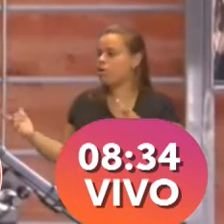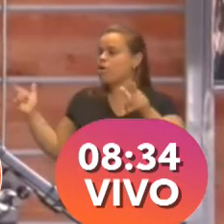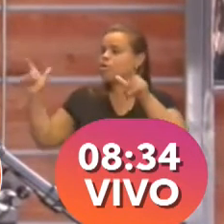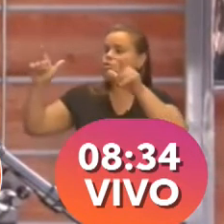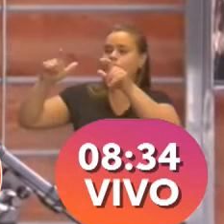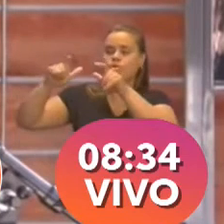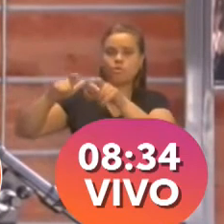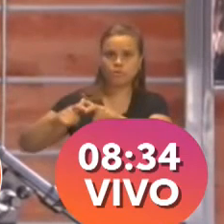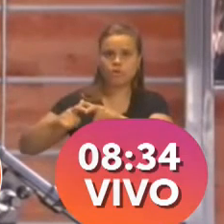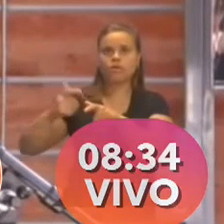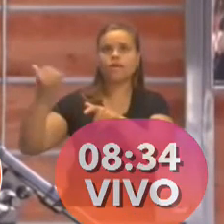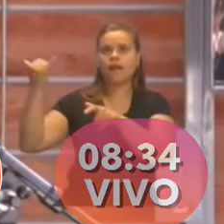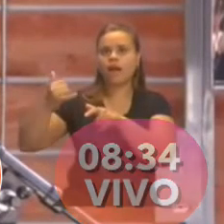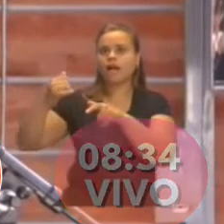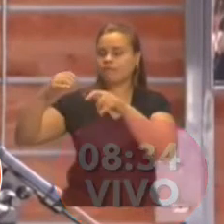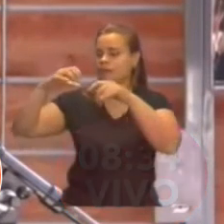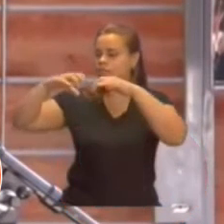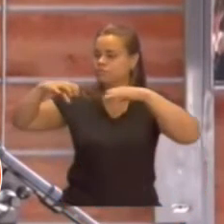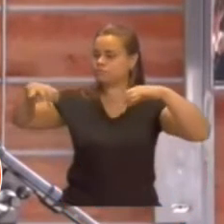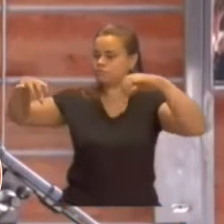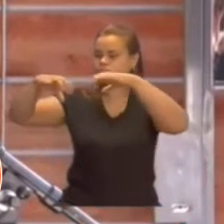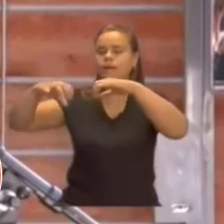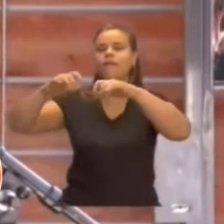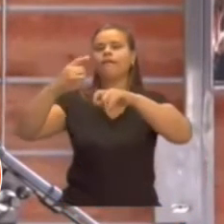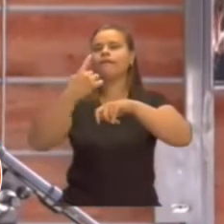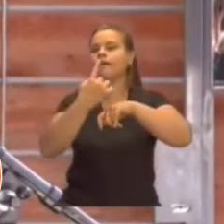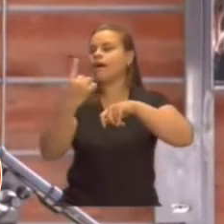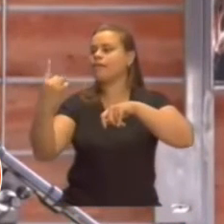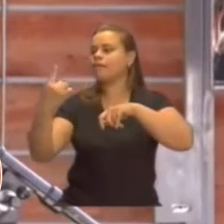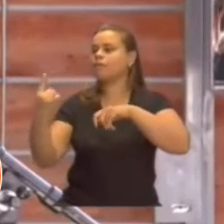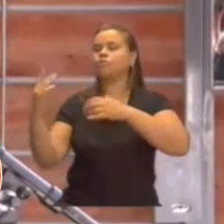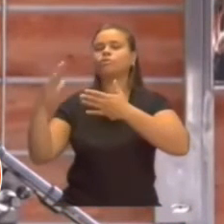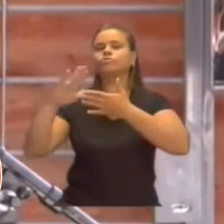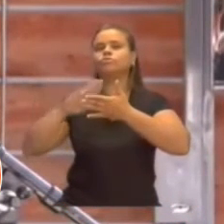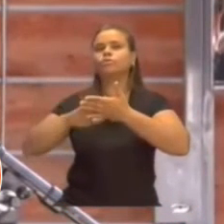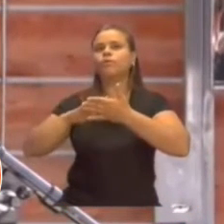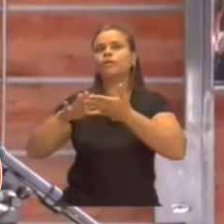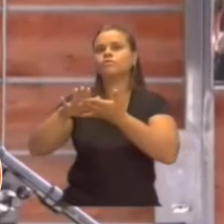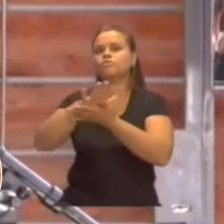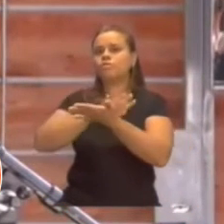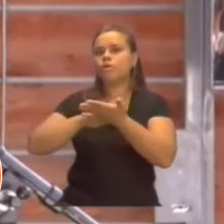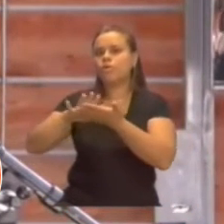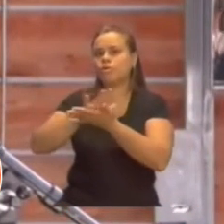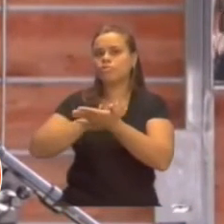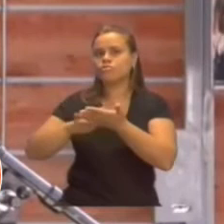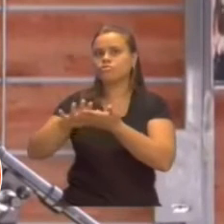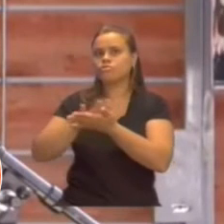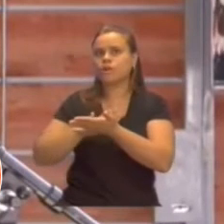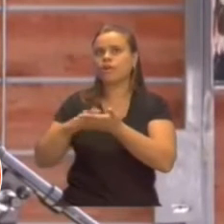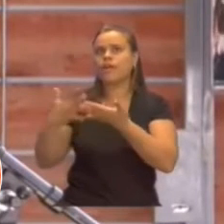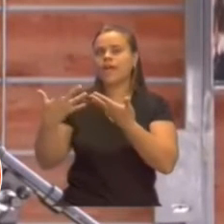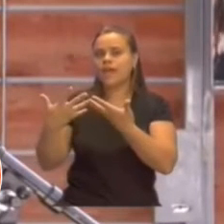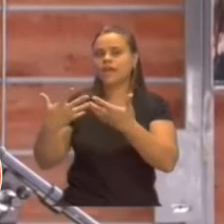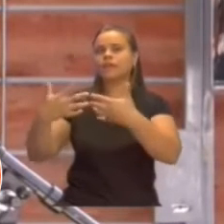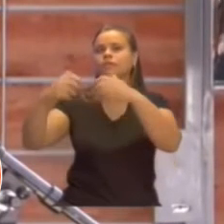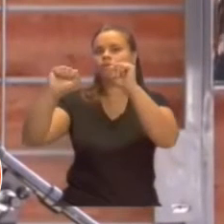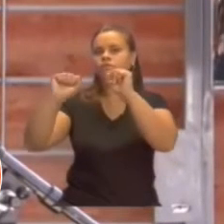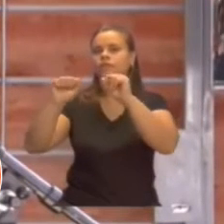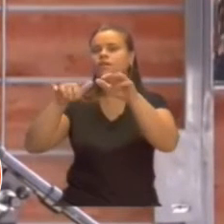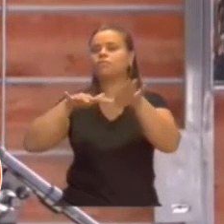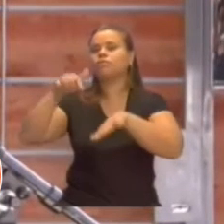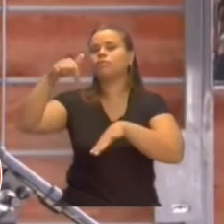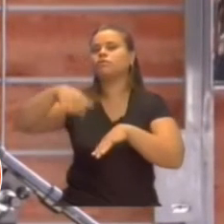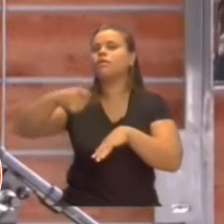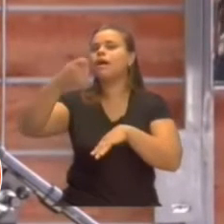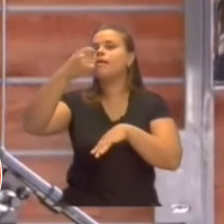de salud y de economía con el objeto de garantizar la simplificación del régimen de procedimientos para la adquisición de insumos y medicamentos.